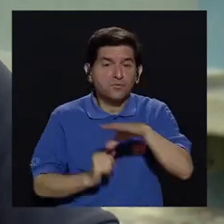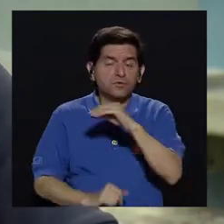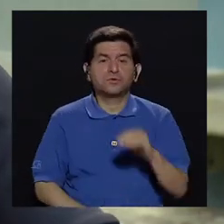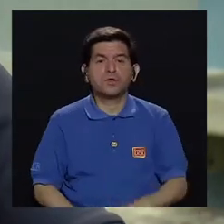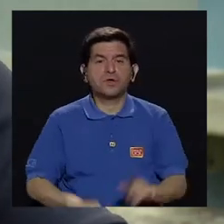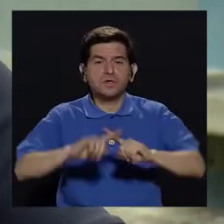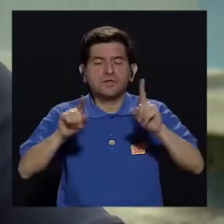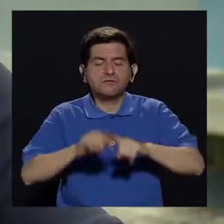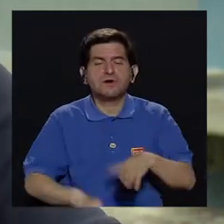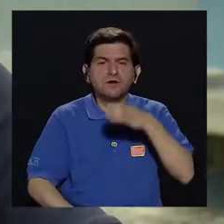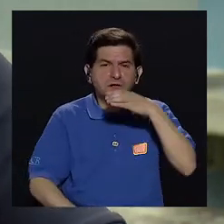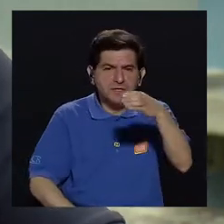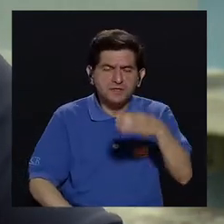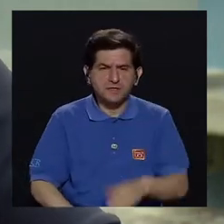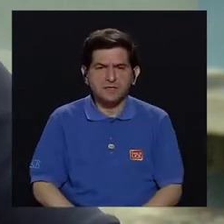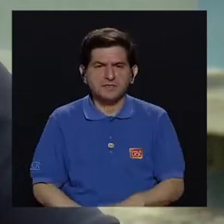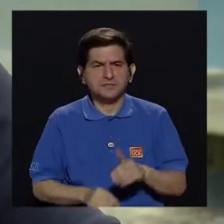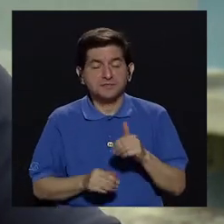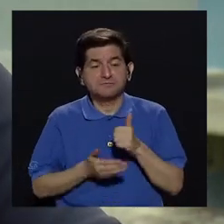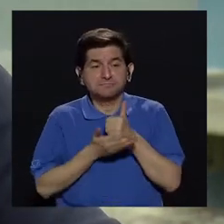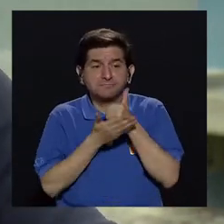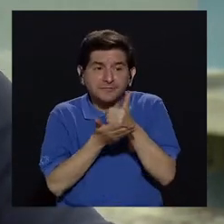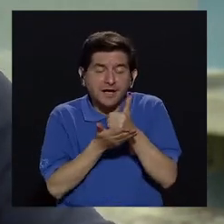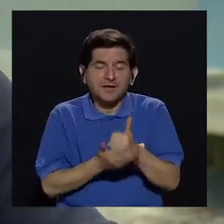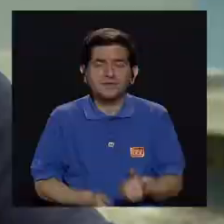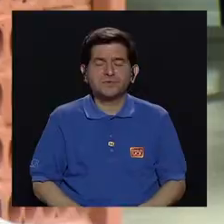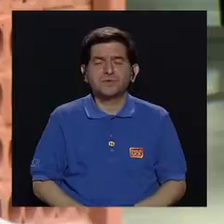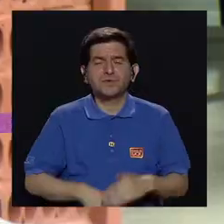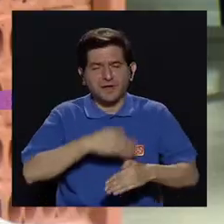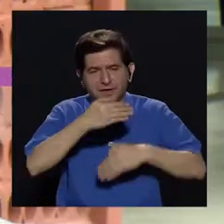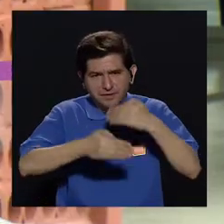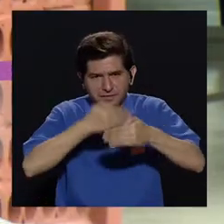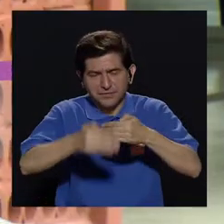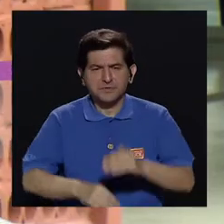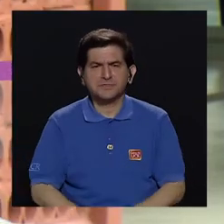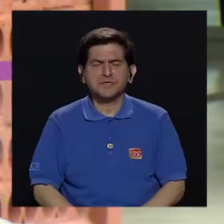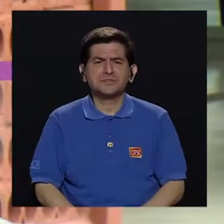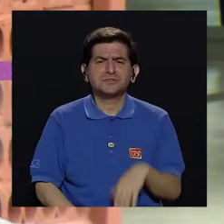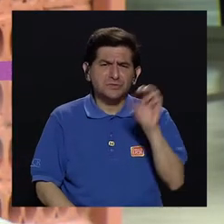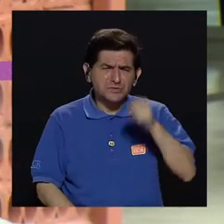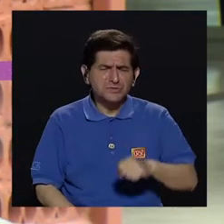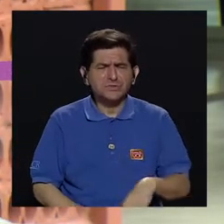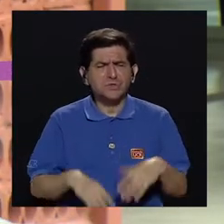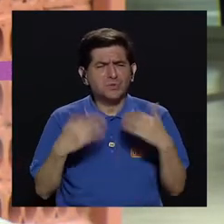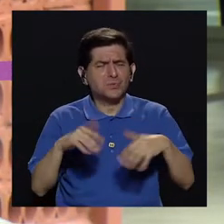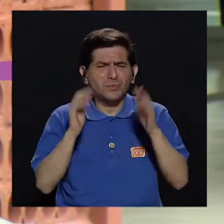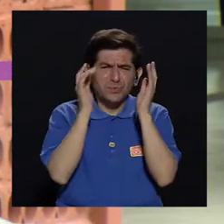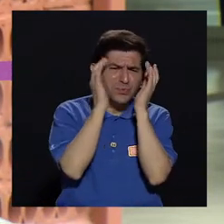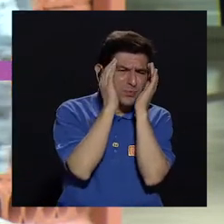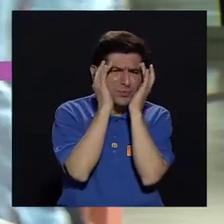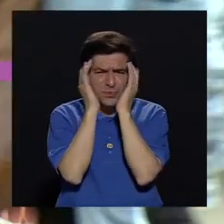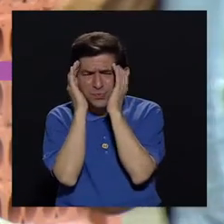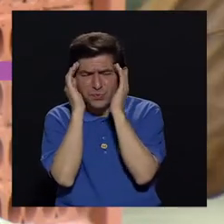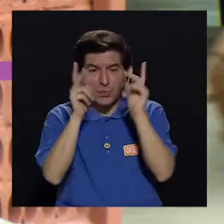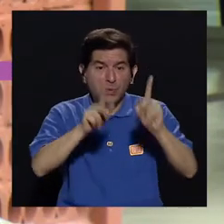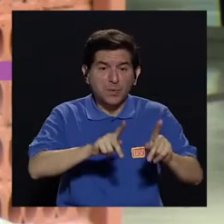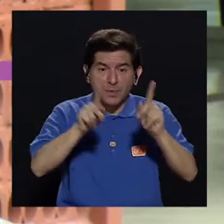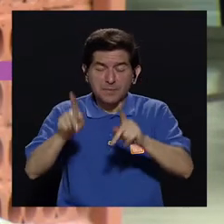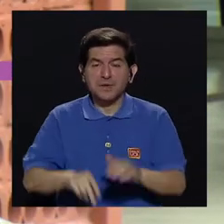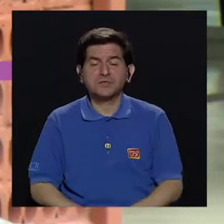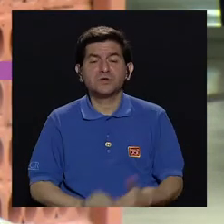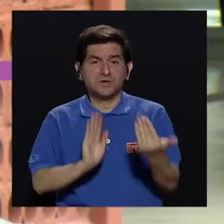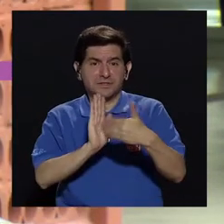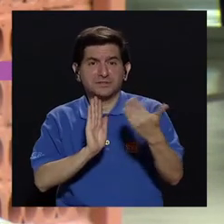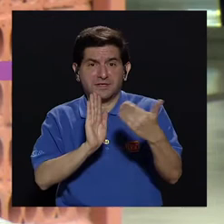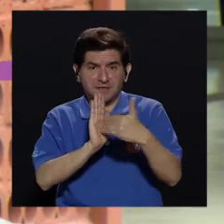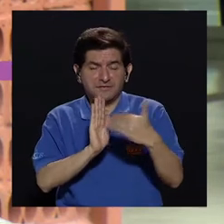recomendaciones para aprender a conllevarles a manejarles. Claro, y es que se genera mucha angustia, ¿verdad? Mucha ansiedad al respecto de las personas